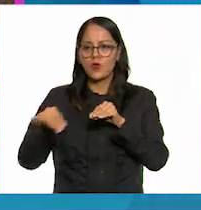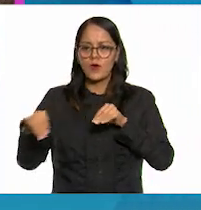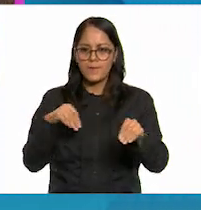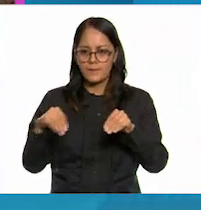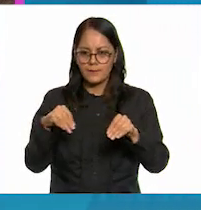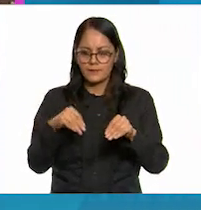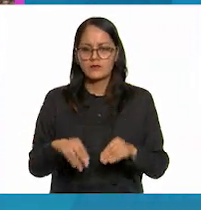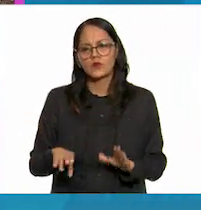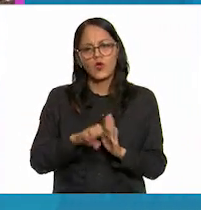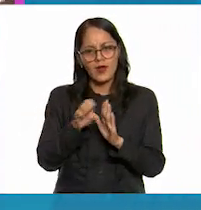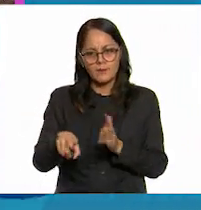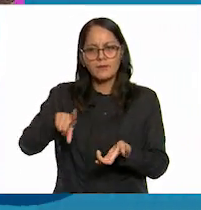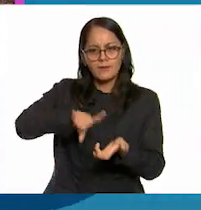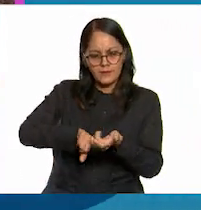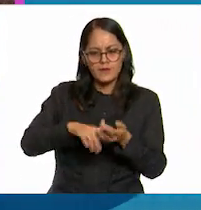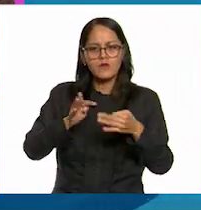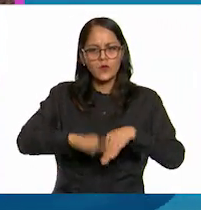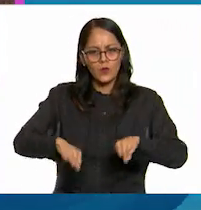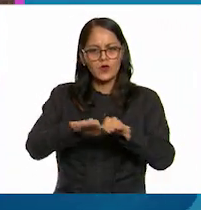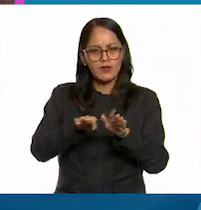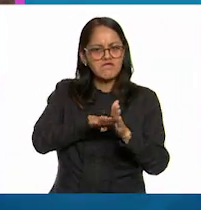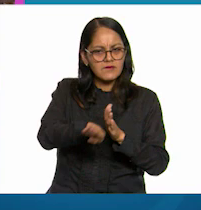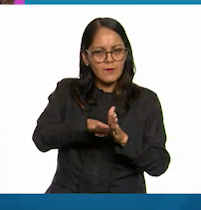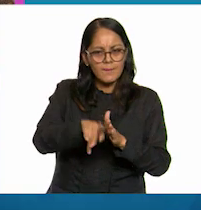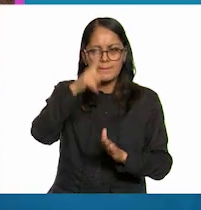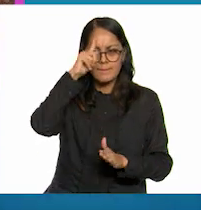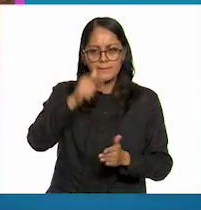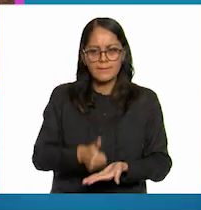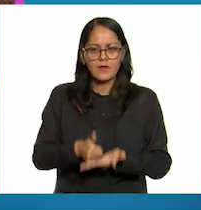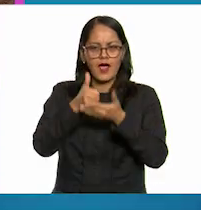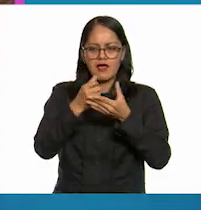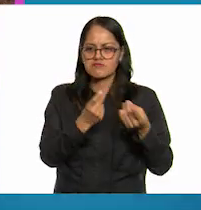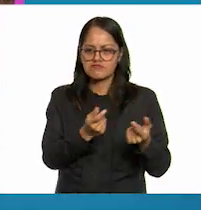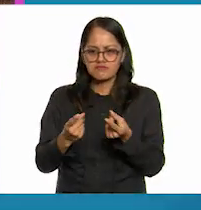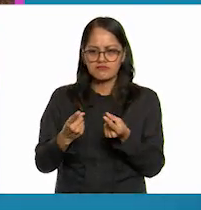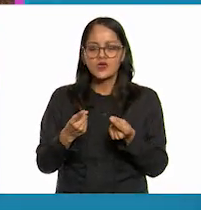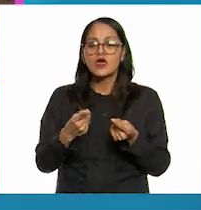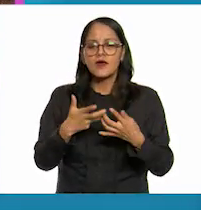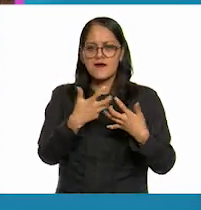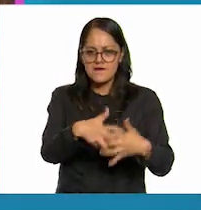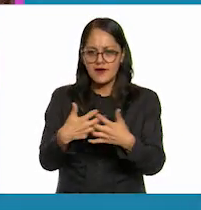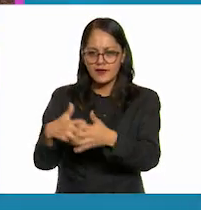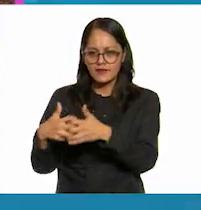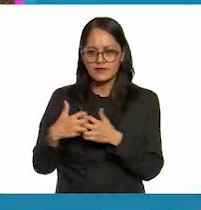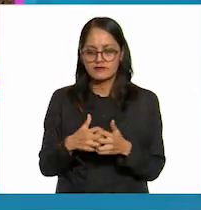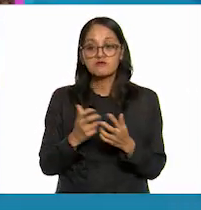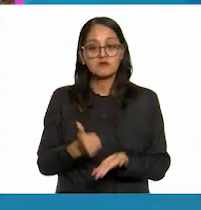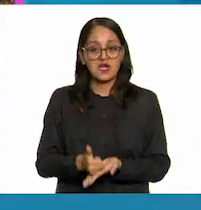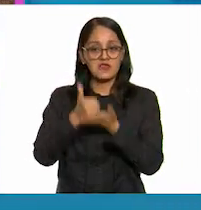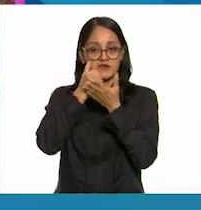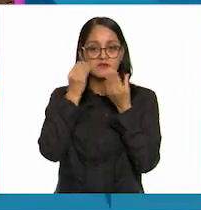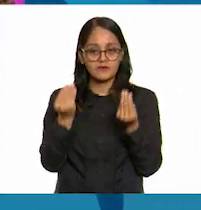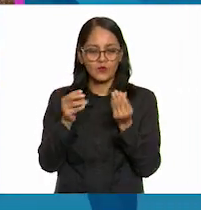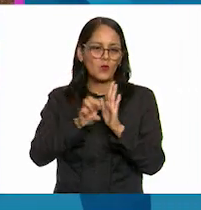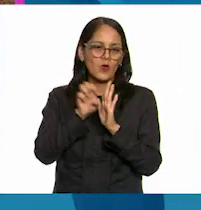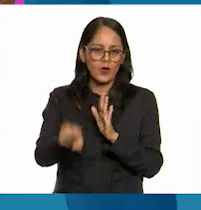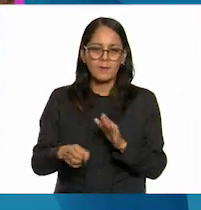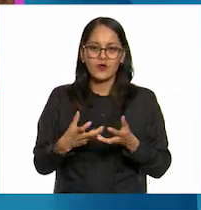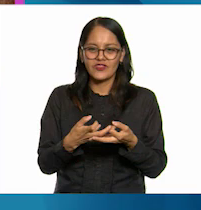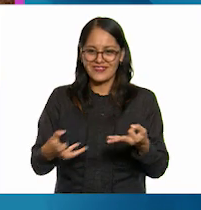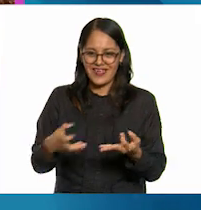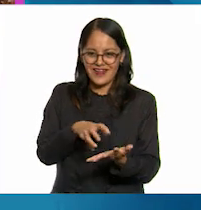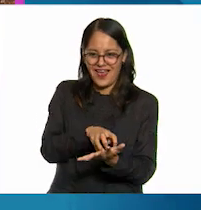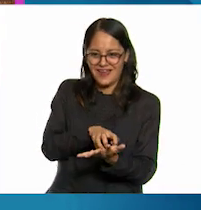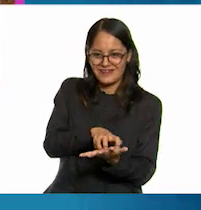así como su importancia para realizar diversas tareas y obtener múltiples beneficios como arar el suelo